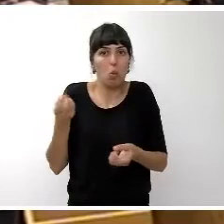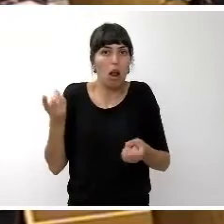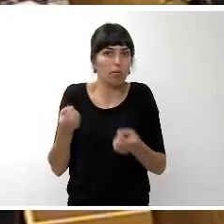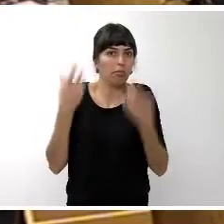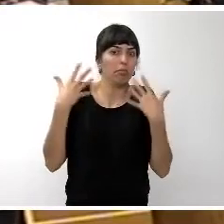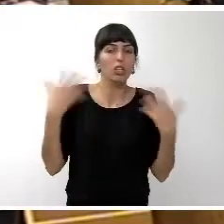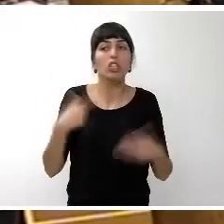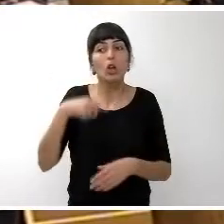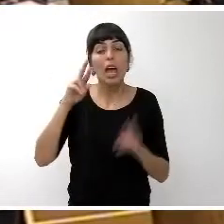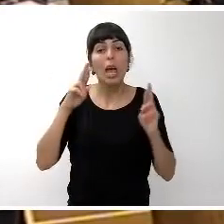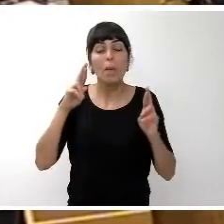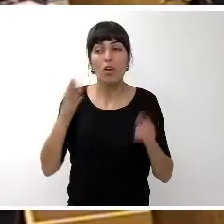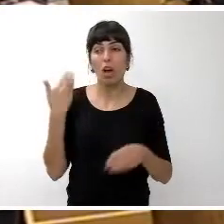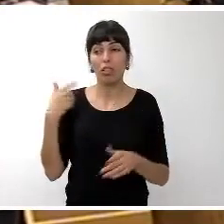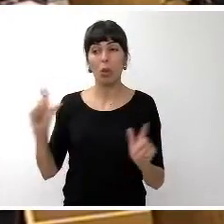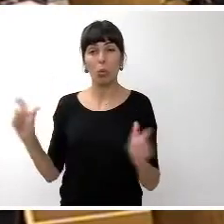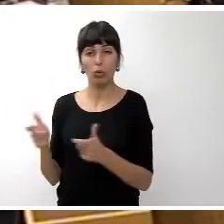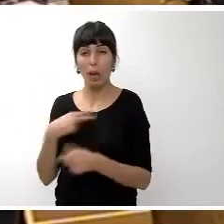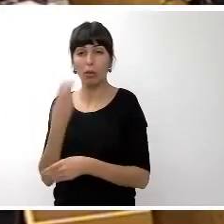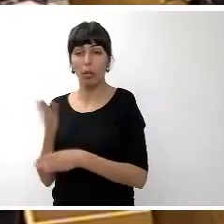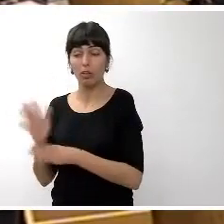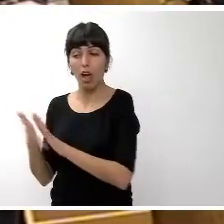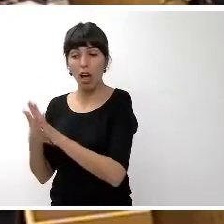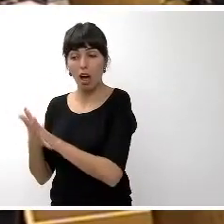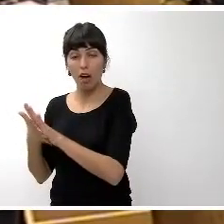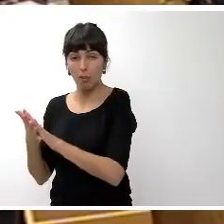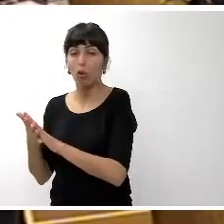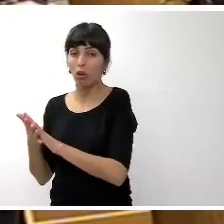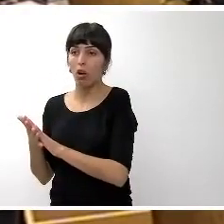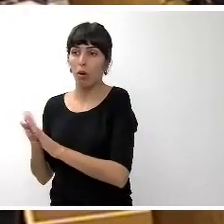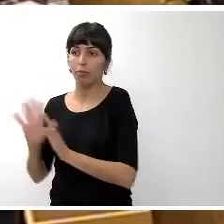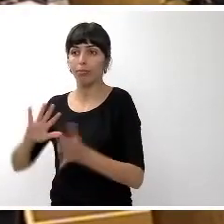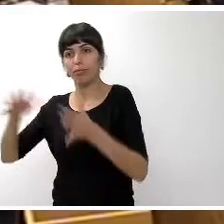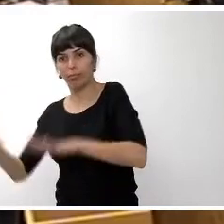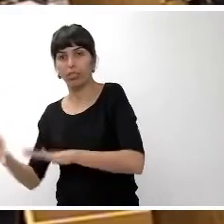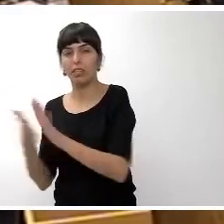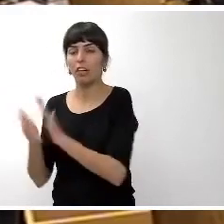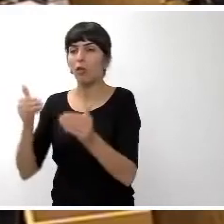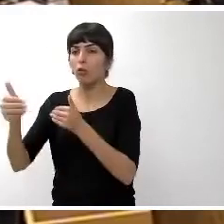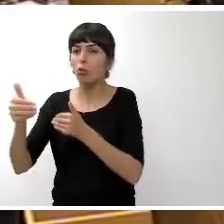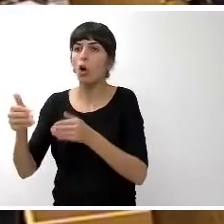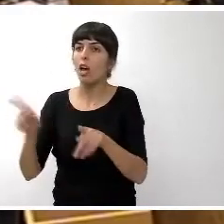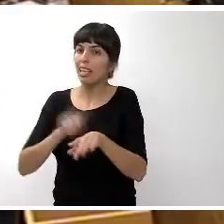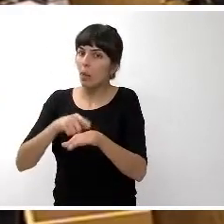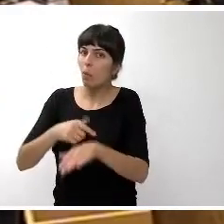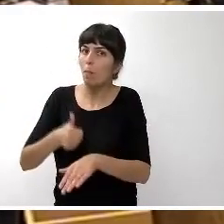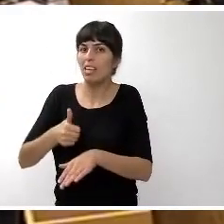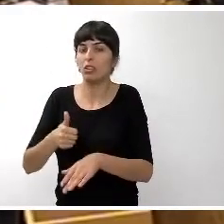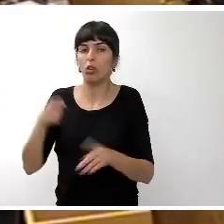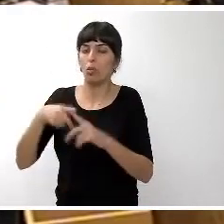en la junta de portavoces se cumpla y que en el futuro podamos participar de forma mucho más activa con mucho más tiempo y con mayor